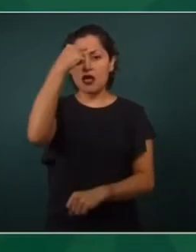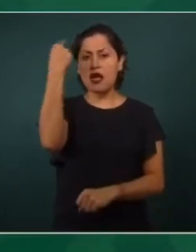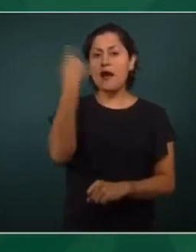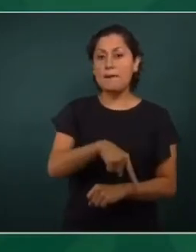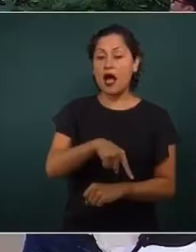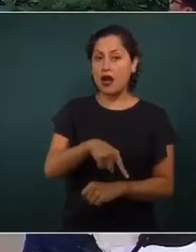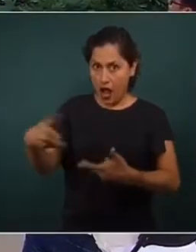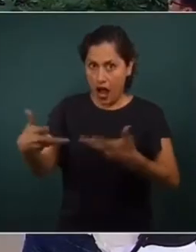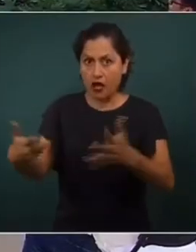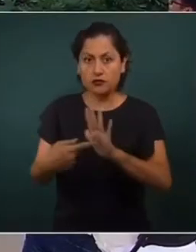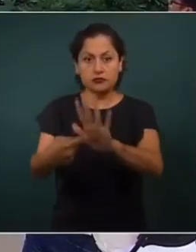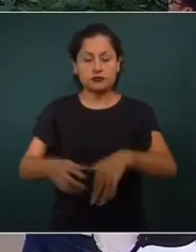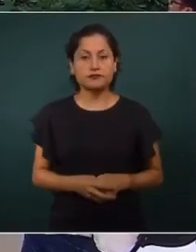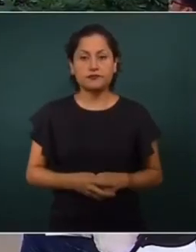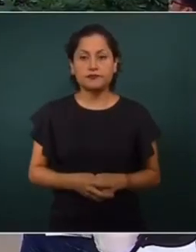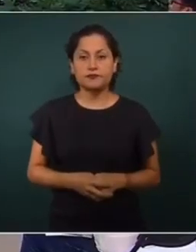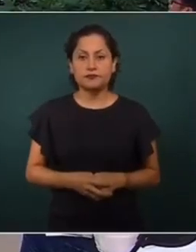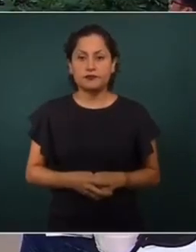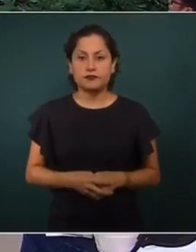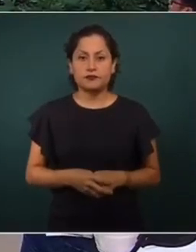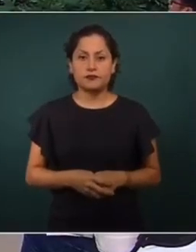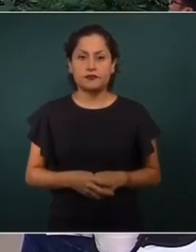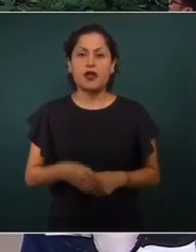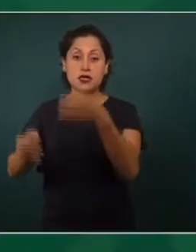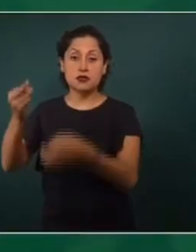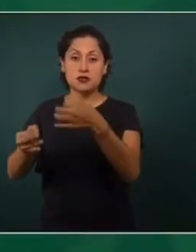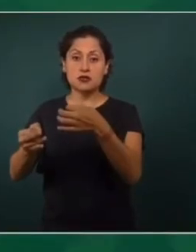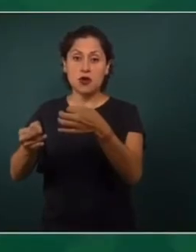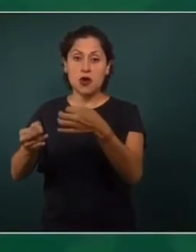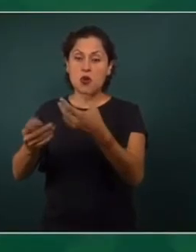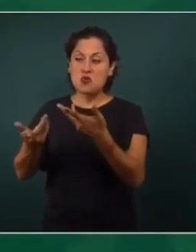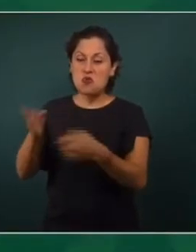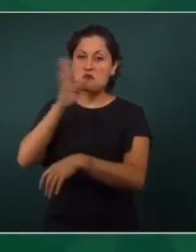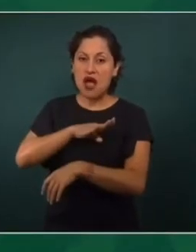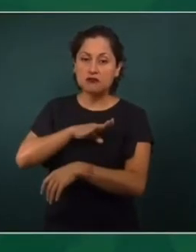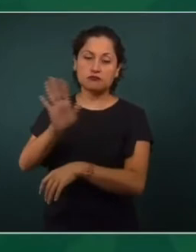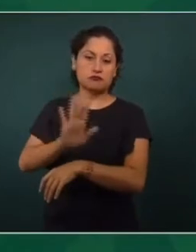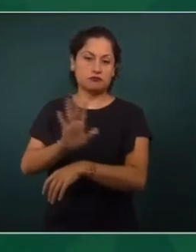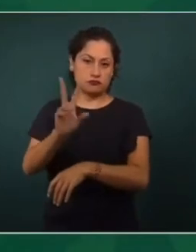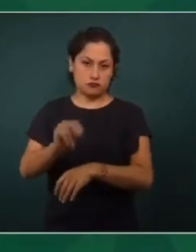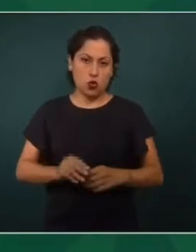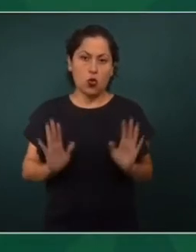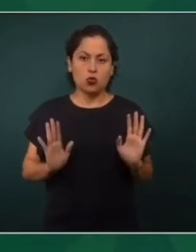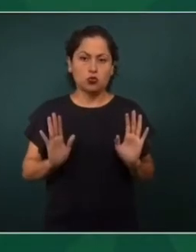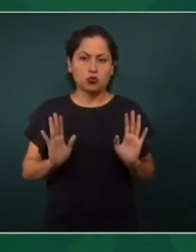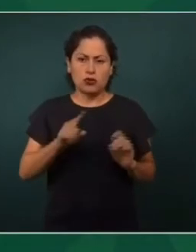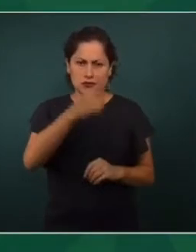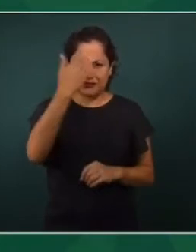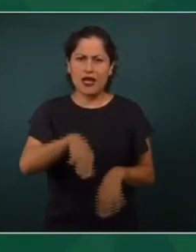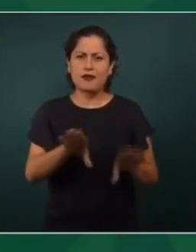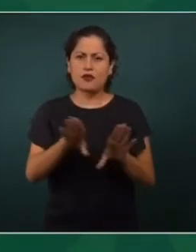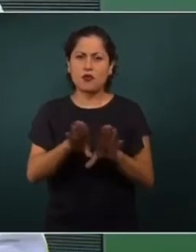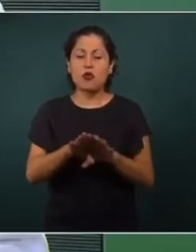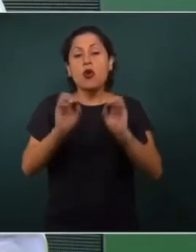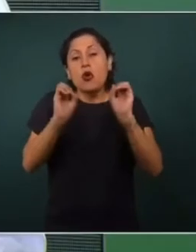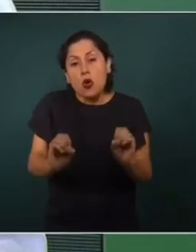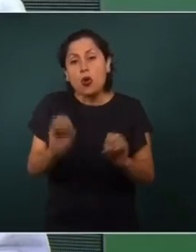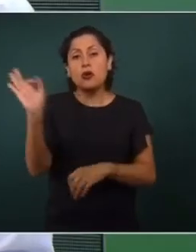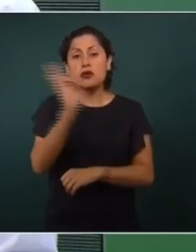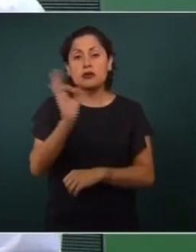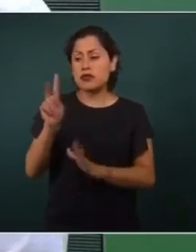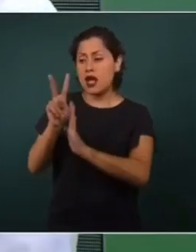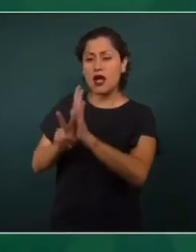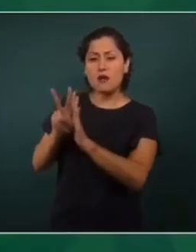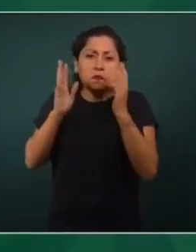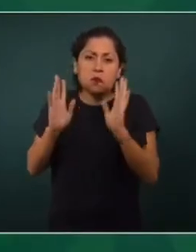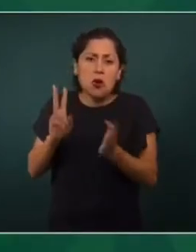Este Sin violar el llamado Debido proceso O decir Ni modo Este Esta prueba Que no tiene mucha